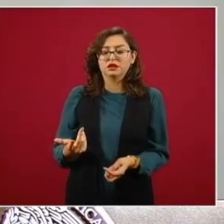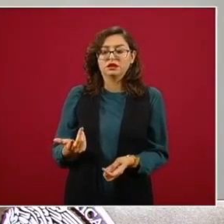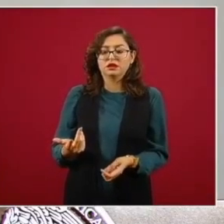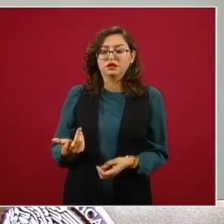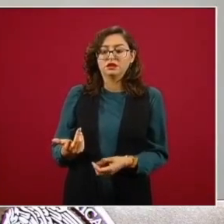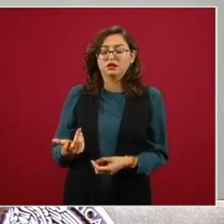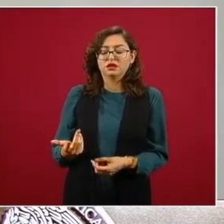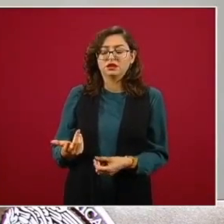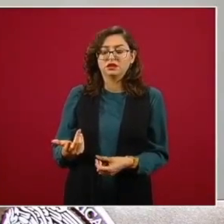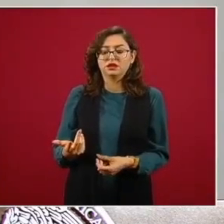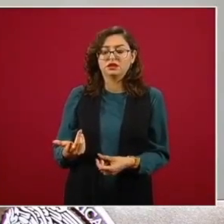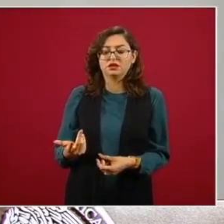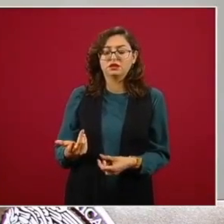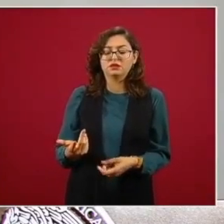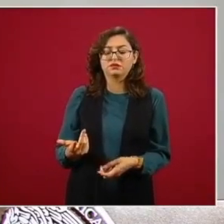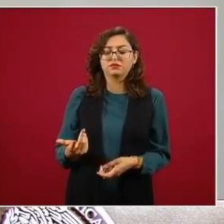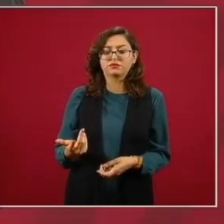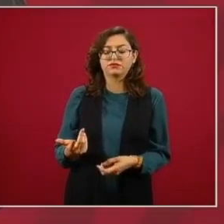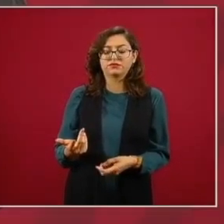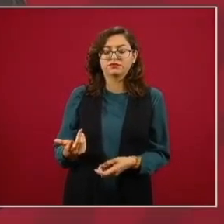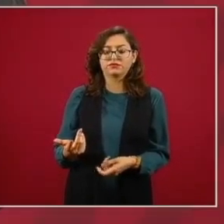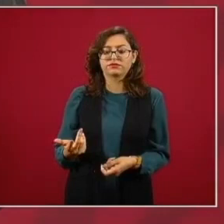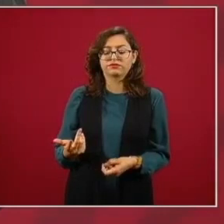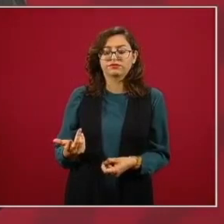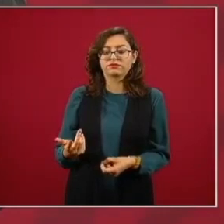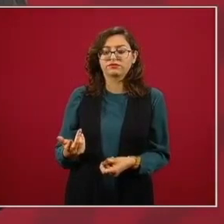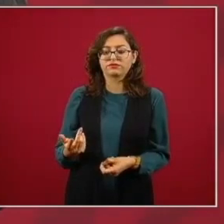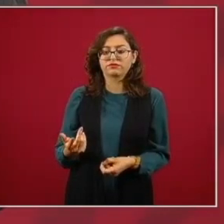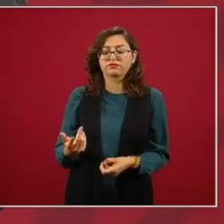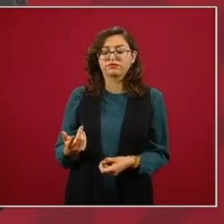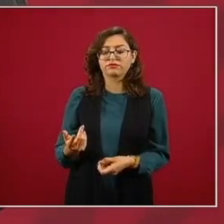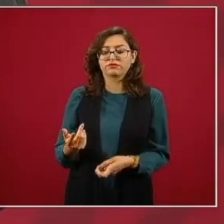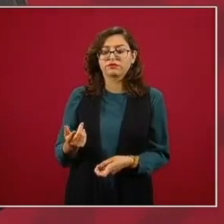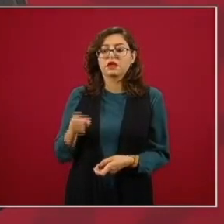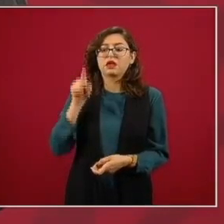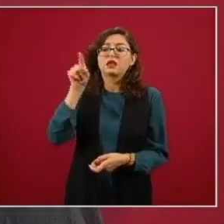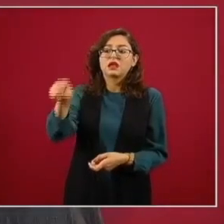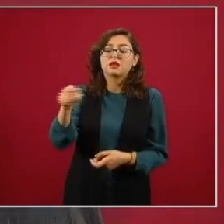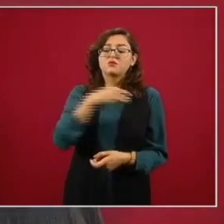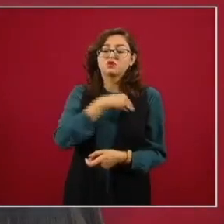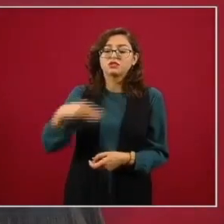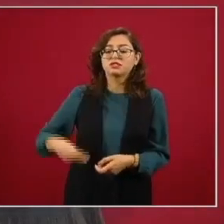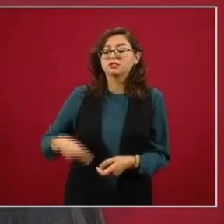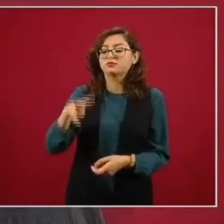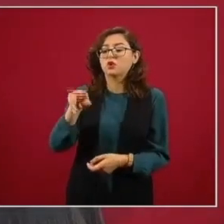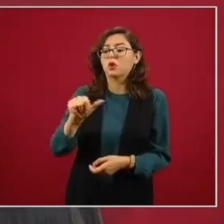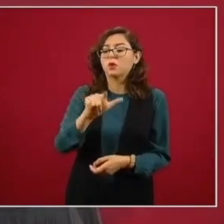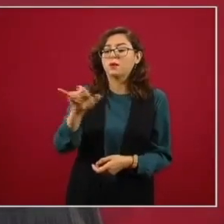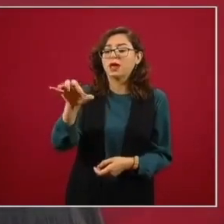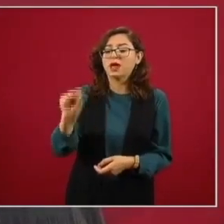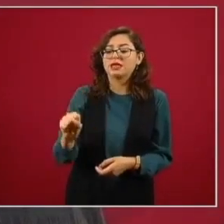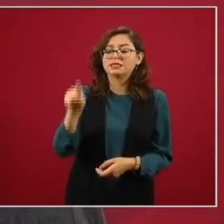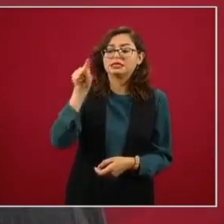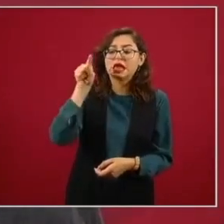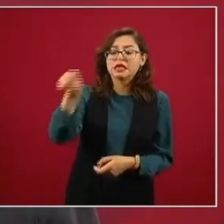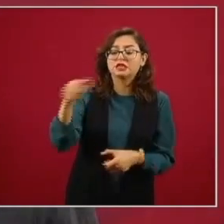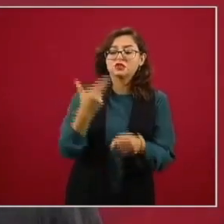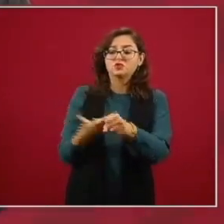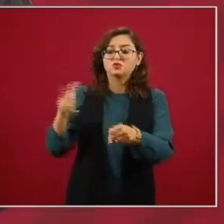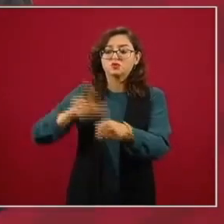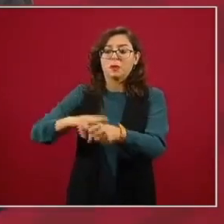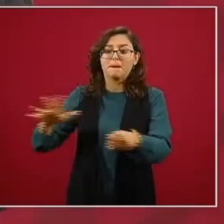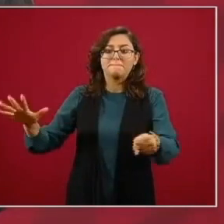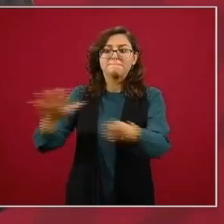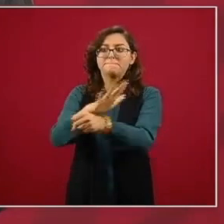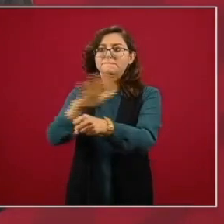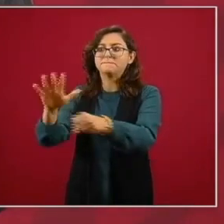la hospitalización en Valles en la Huasteca y allí